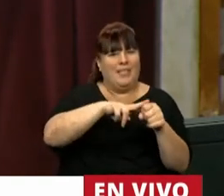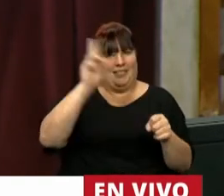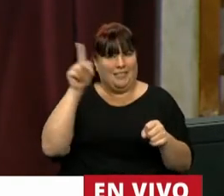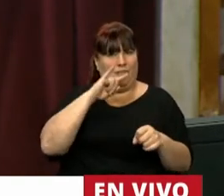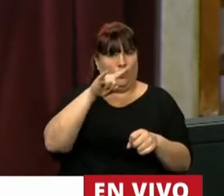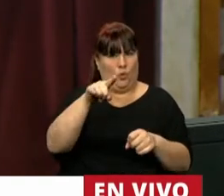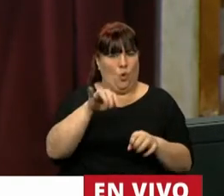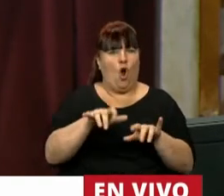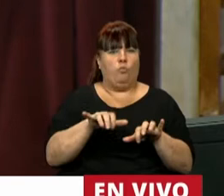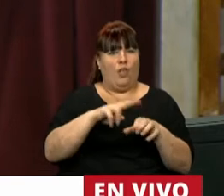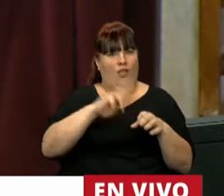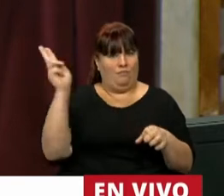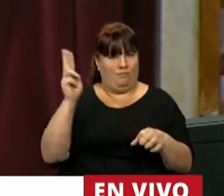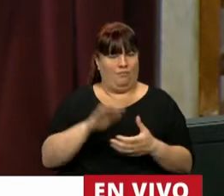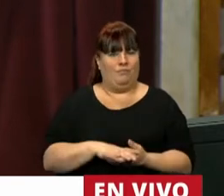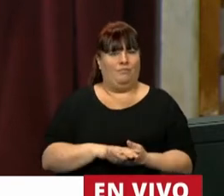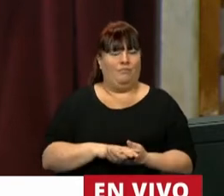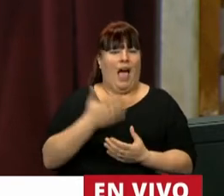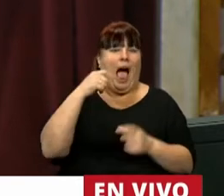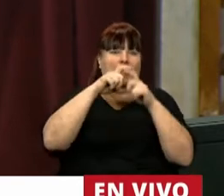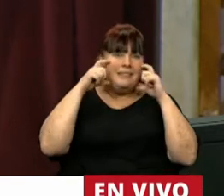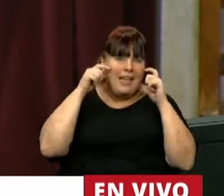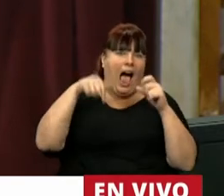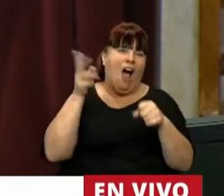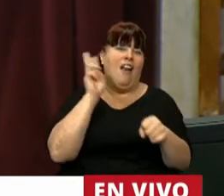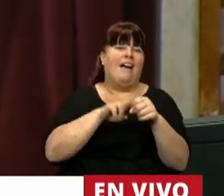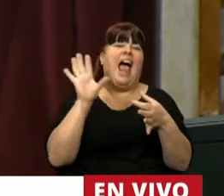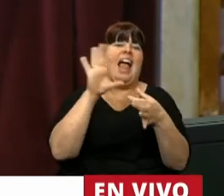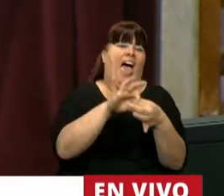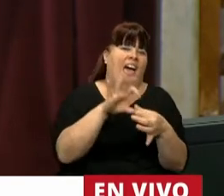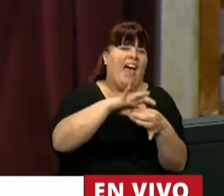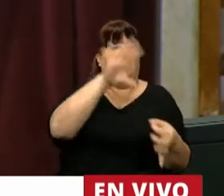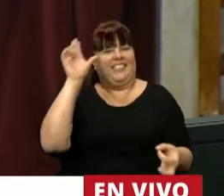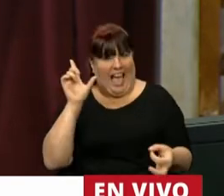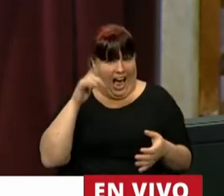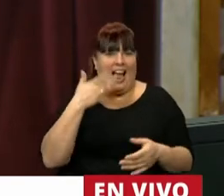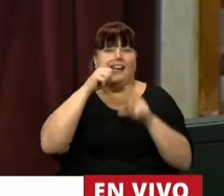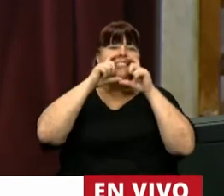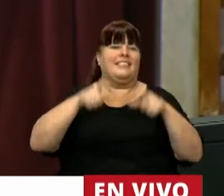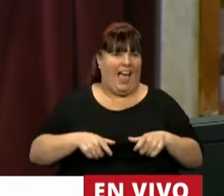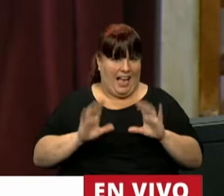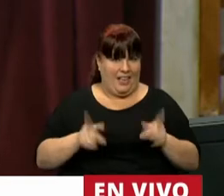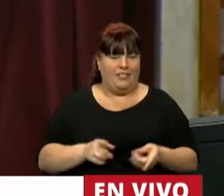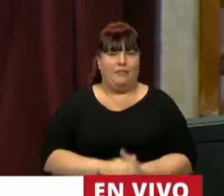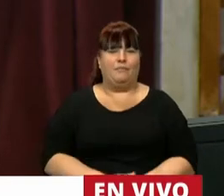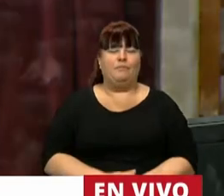en su computadora. Teníamos tapabocas, ahora tenemos candado, le sacamos el candado y nos sacamos el tapabocas.